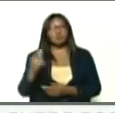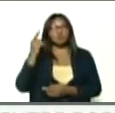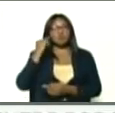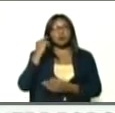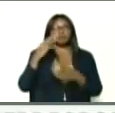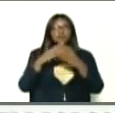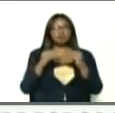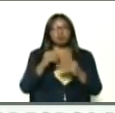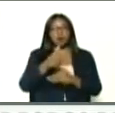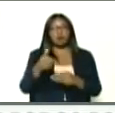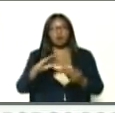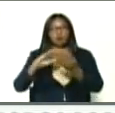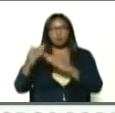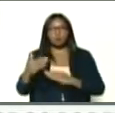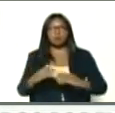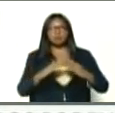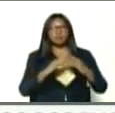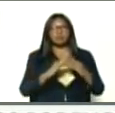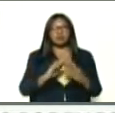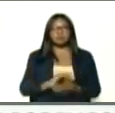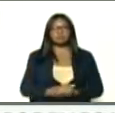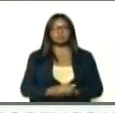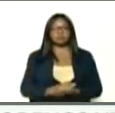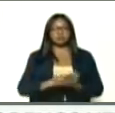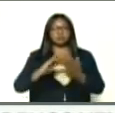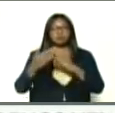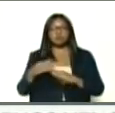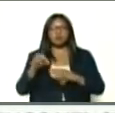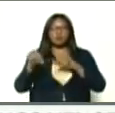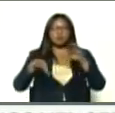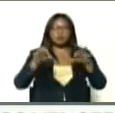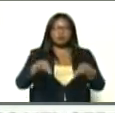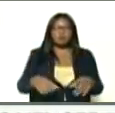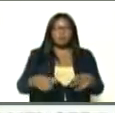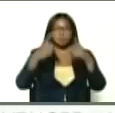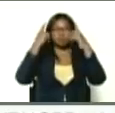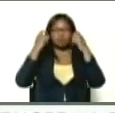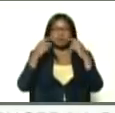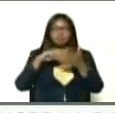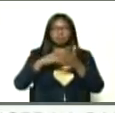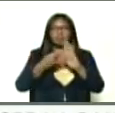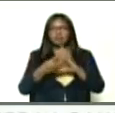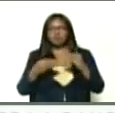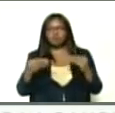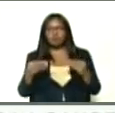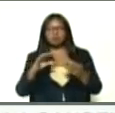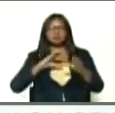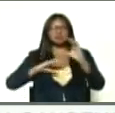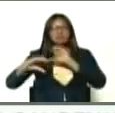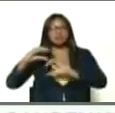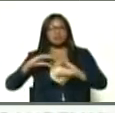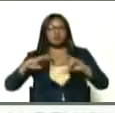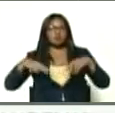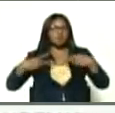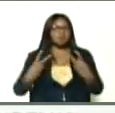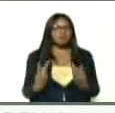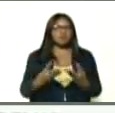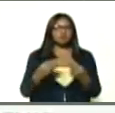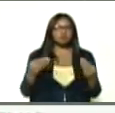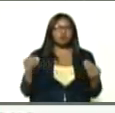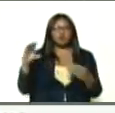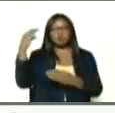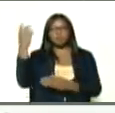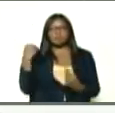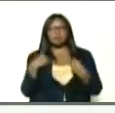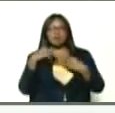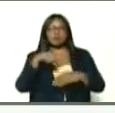comunas, campesinos, profesionales y técnicos, cuántas decisiones, científicos, innovadores, colombianos